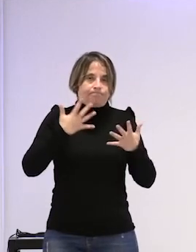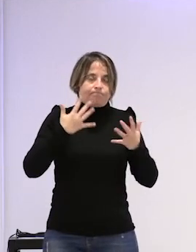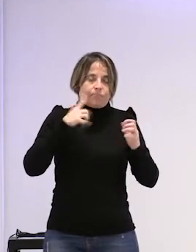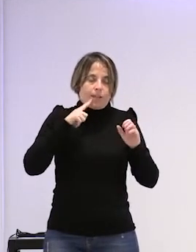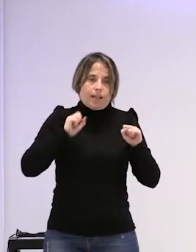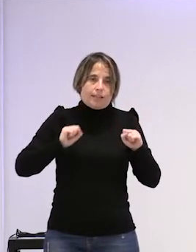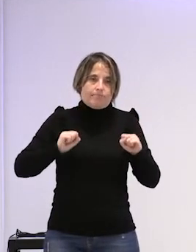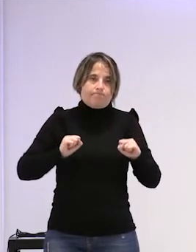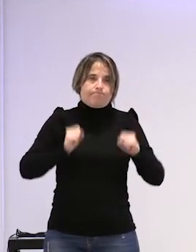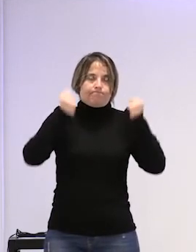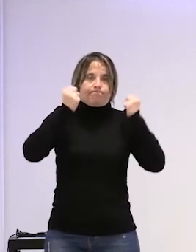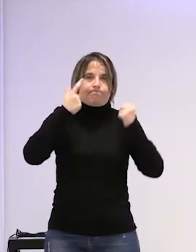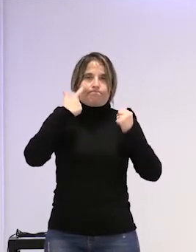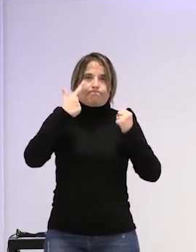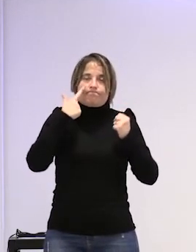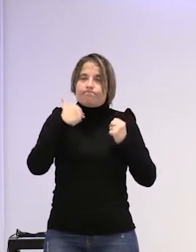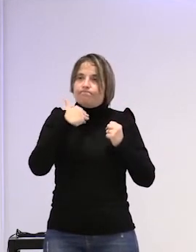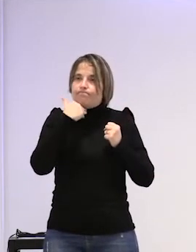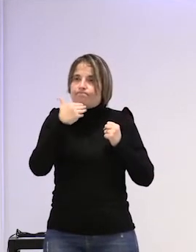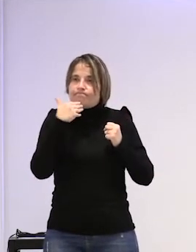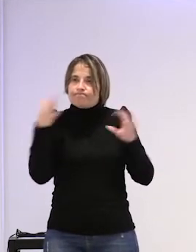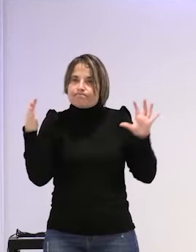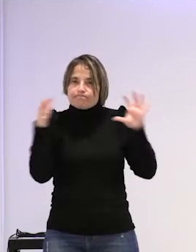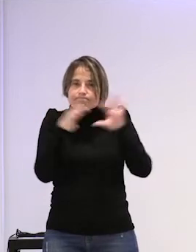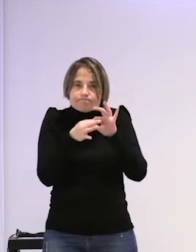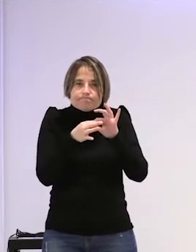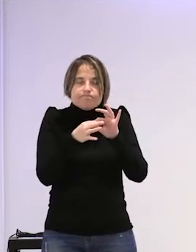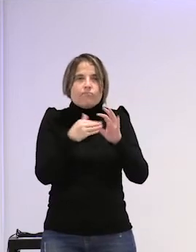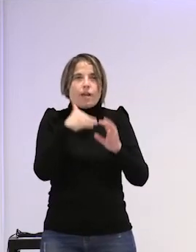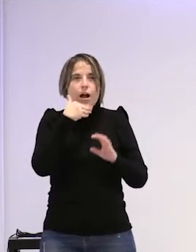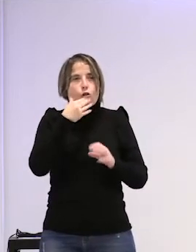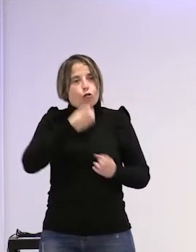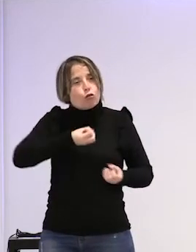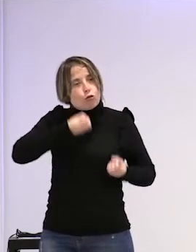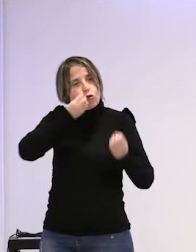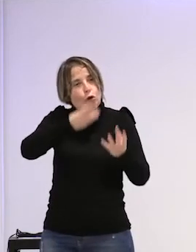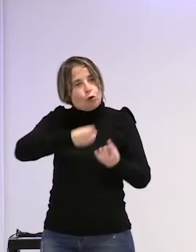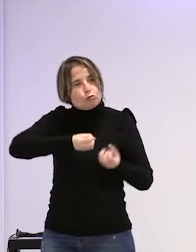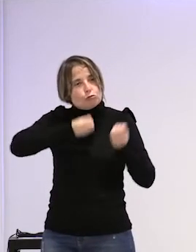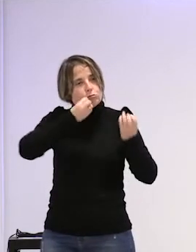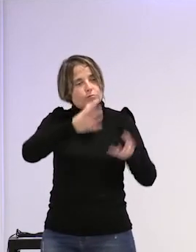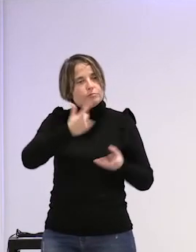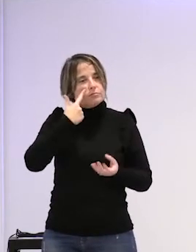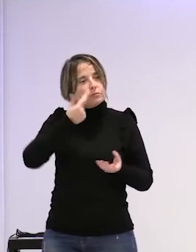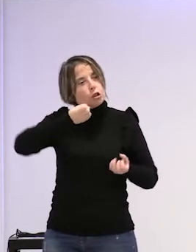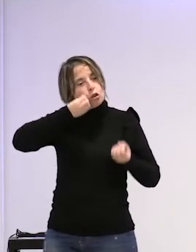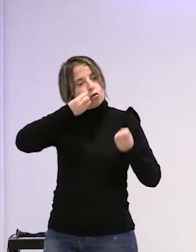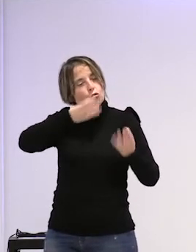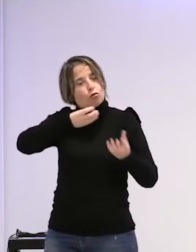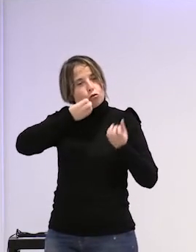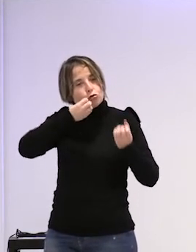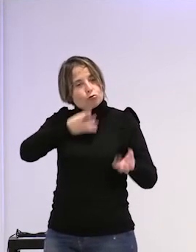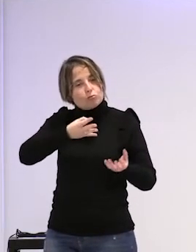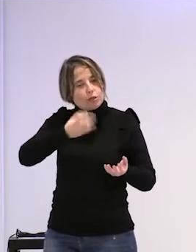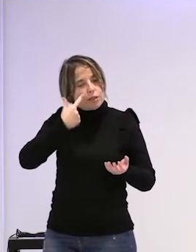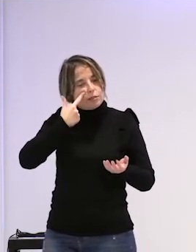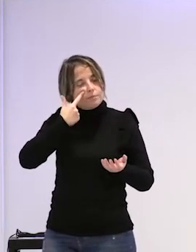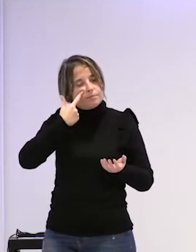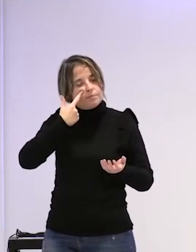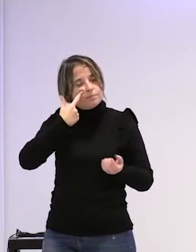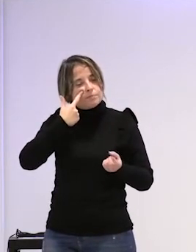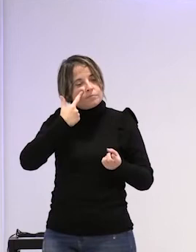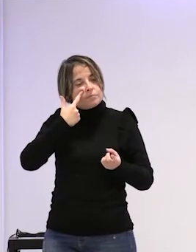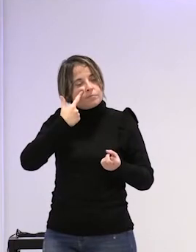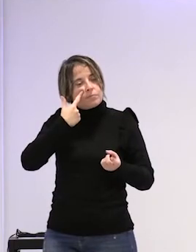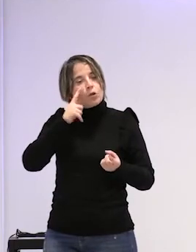trazar un alien o un discurso que sea que vaya más o sea que no